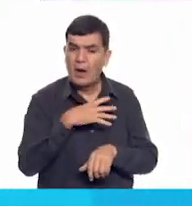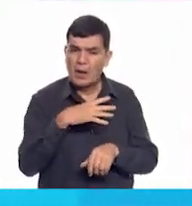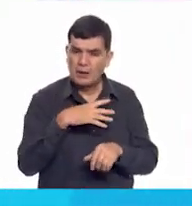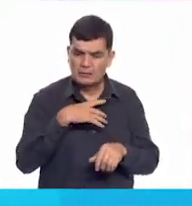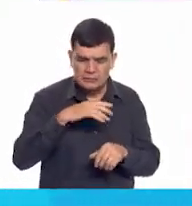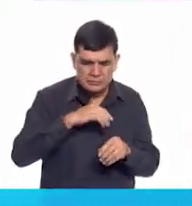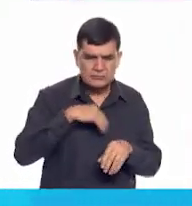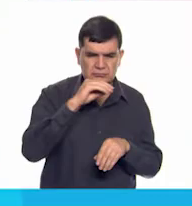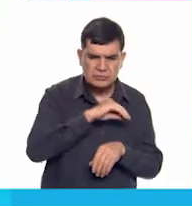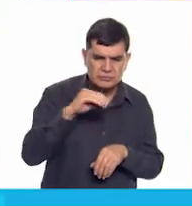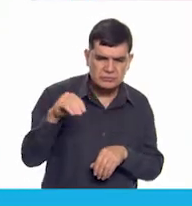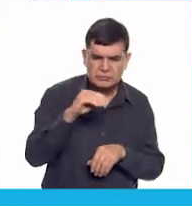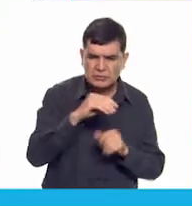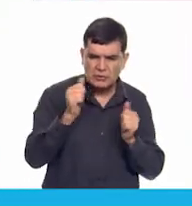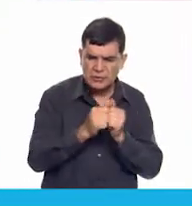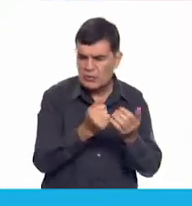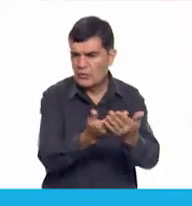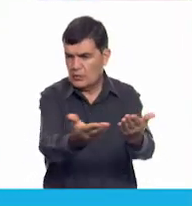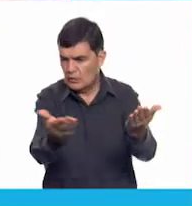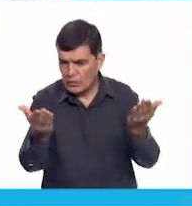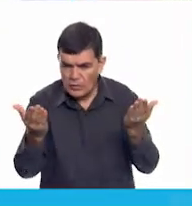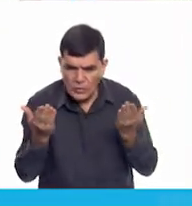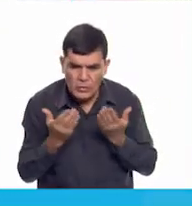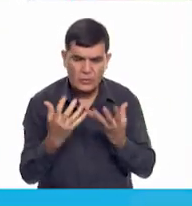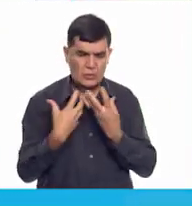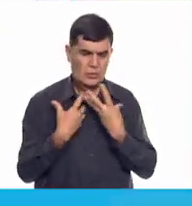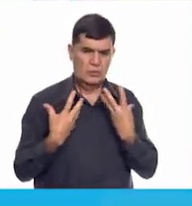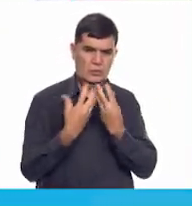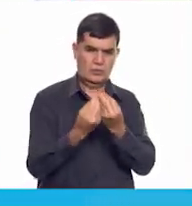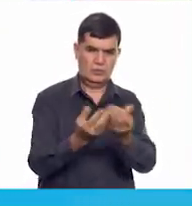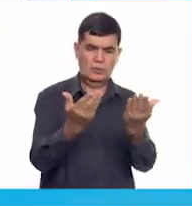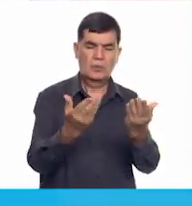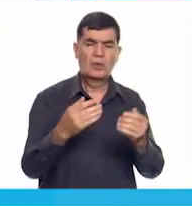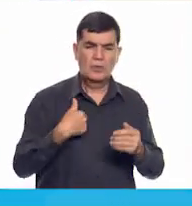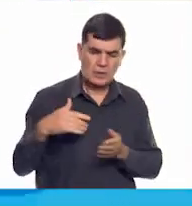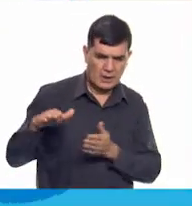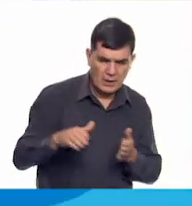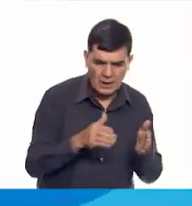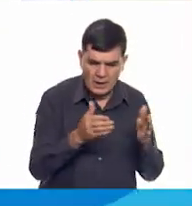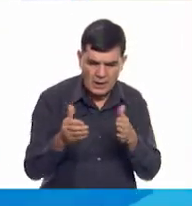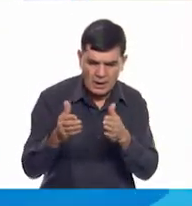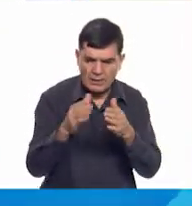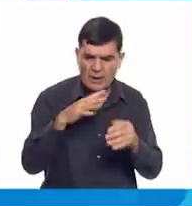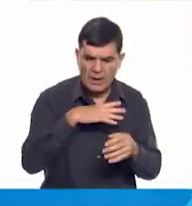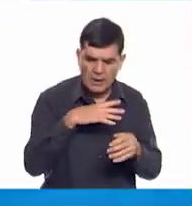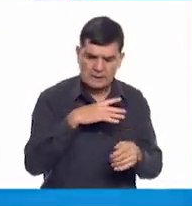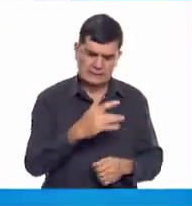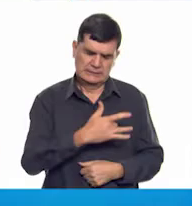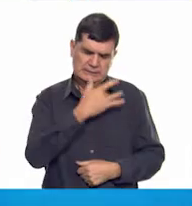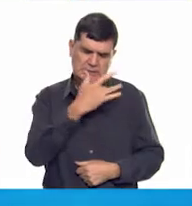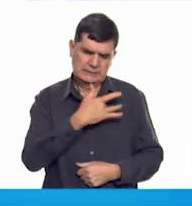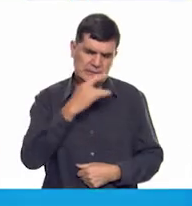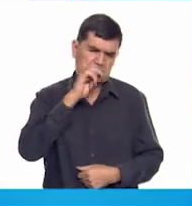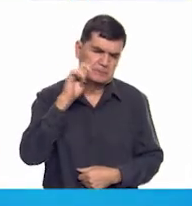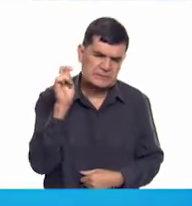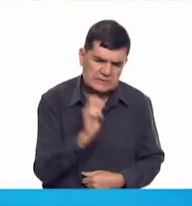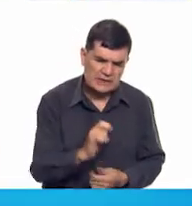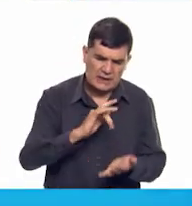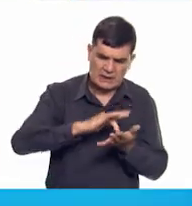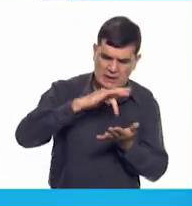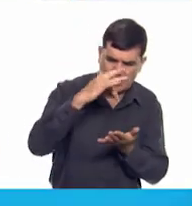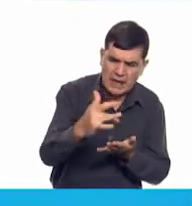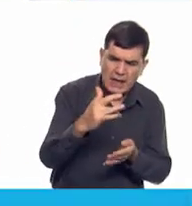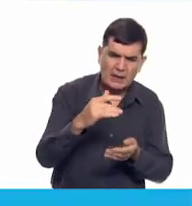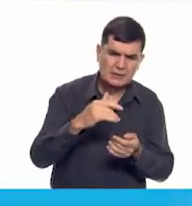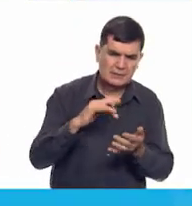empecé a recorrer un camino con todos ustedes juntos. Un camino donde los sentimientos de amistad y gratitud